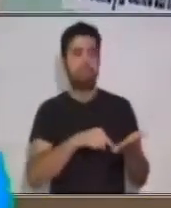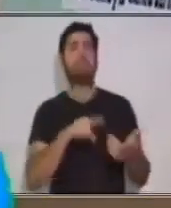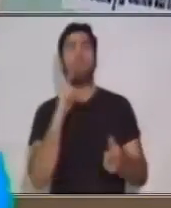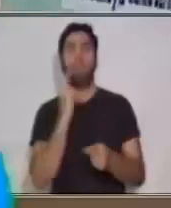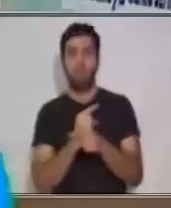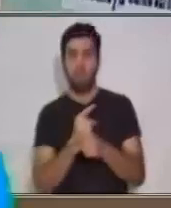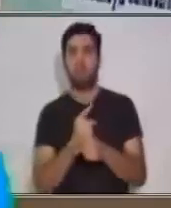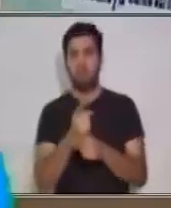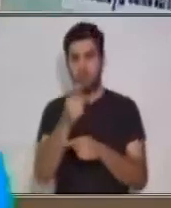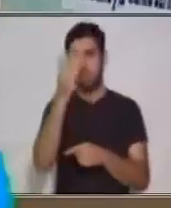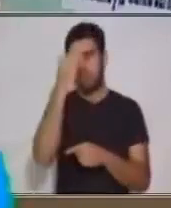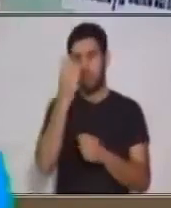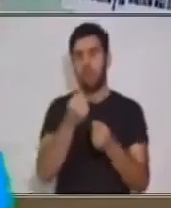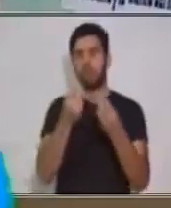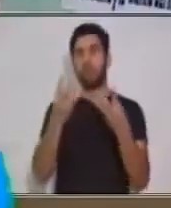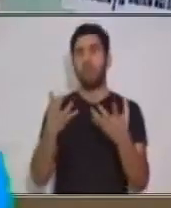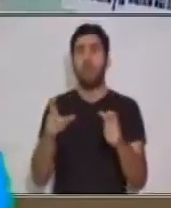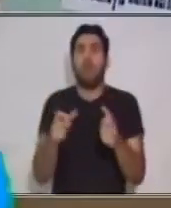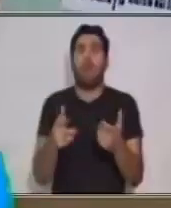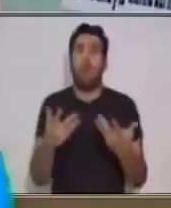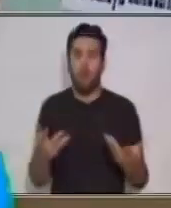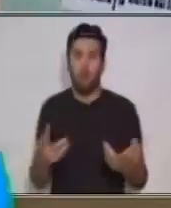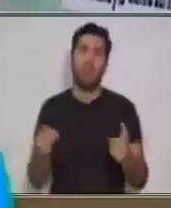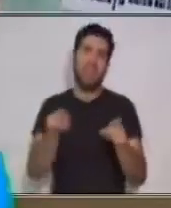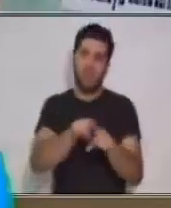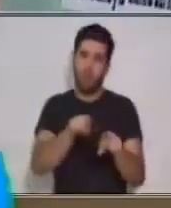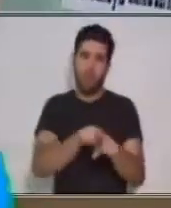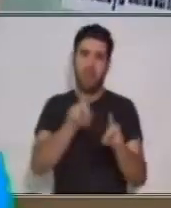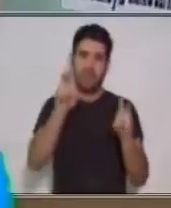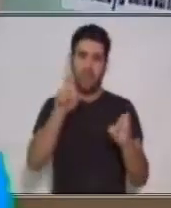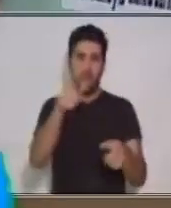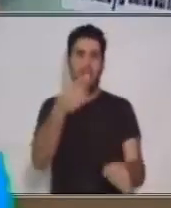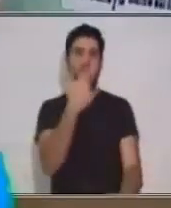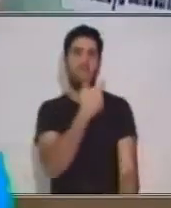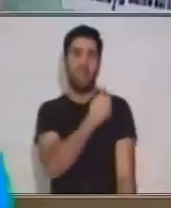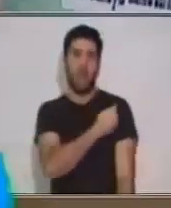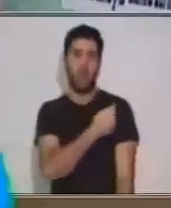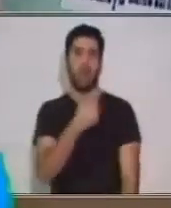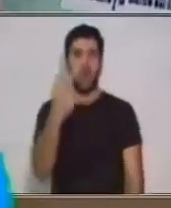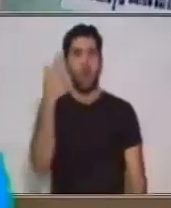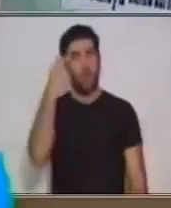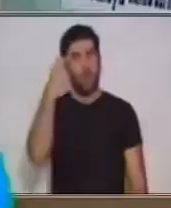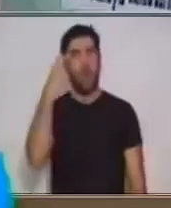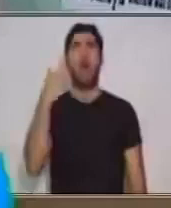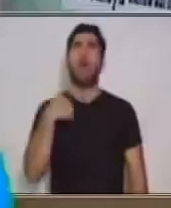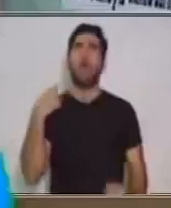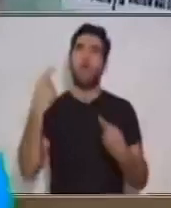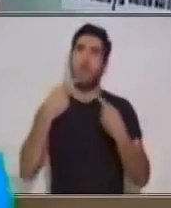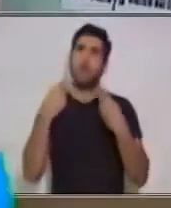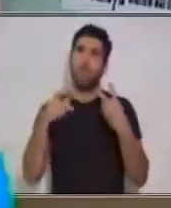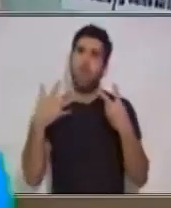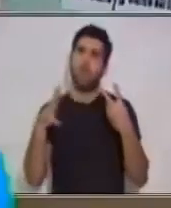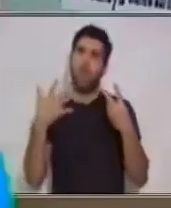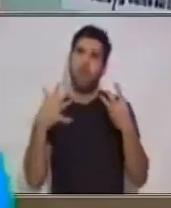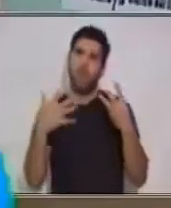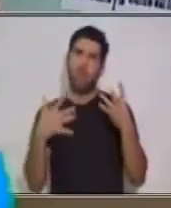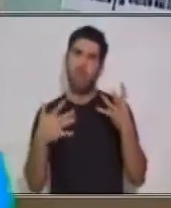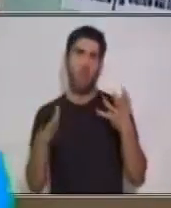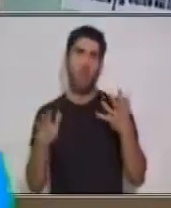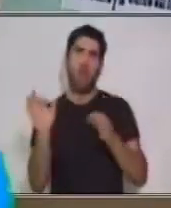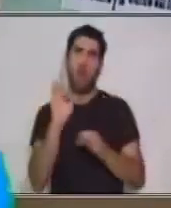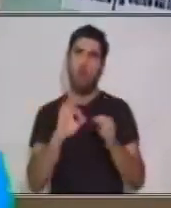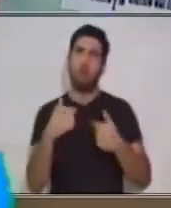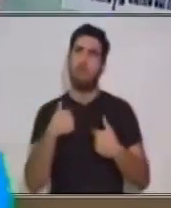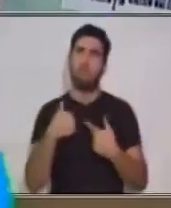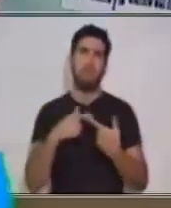eran los números pares. Cuando te mencionaban las vacunas y te preguntaban qué vacunas ya tienes, puede ser que tú sepas o